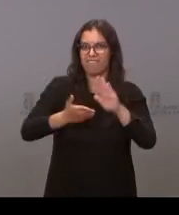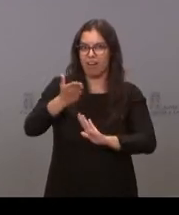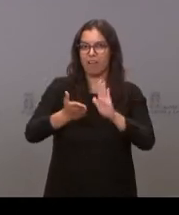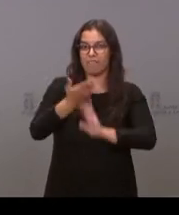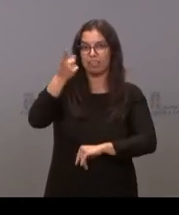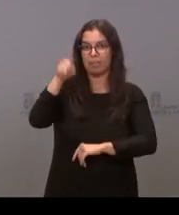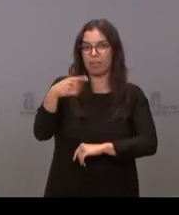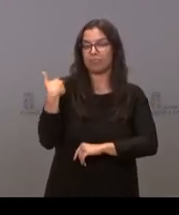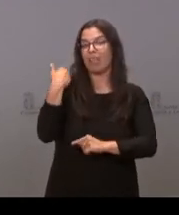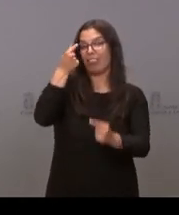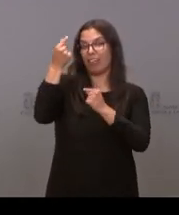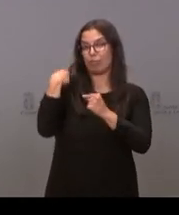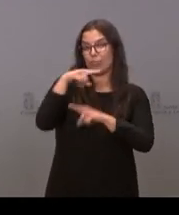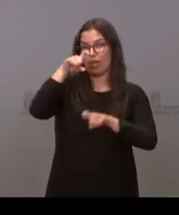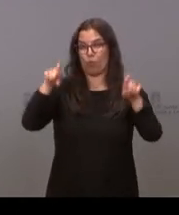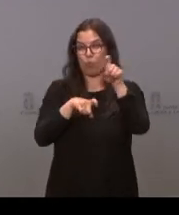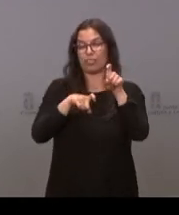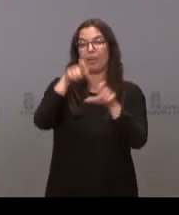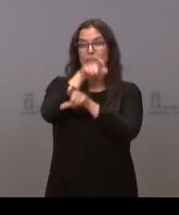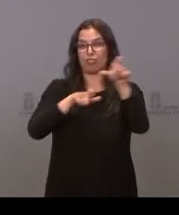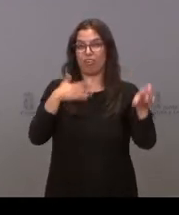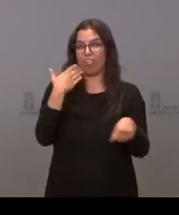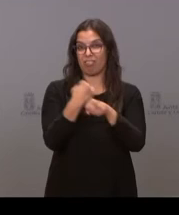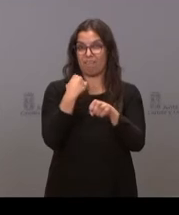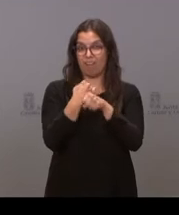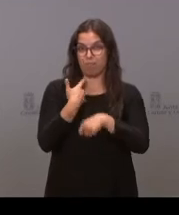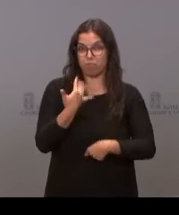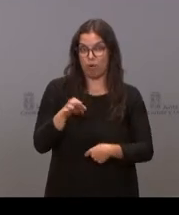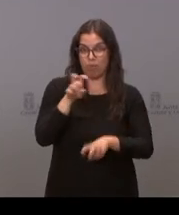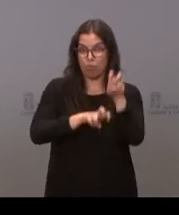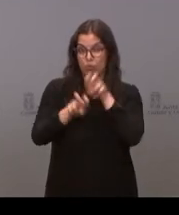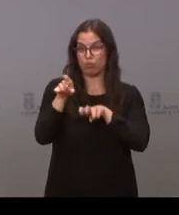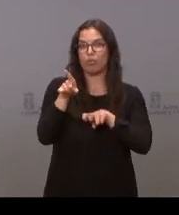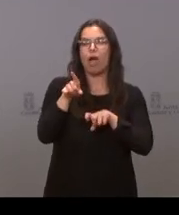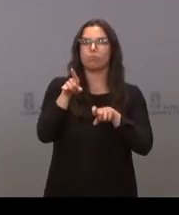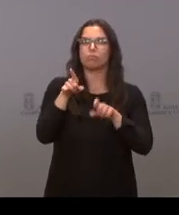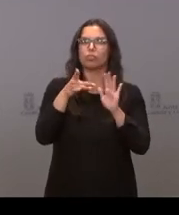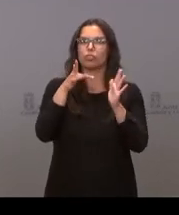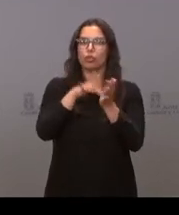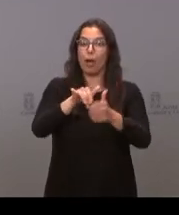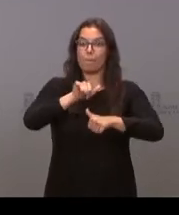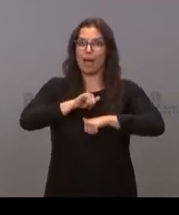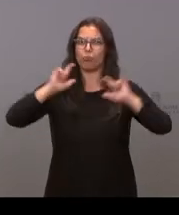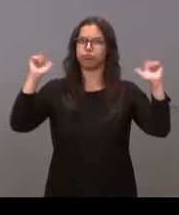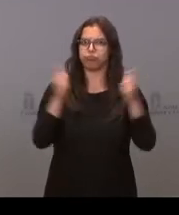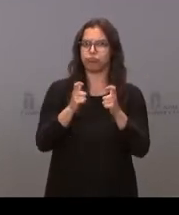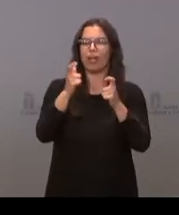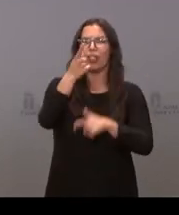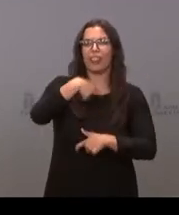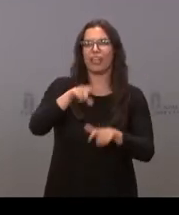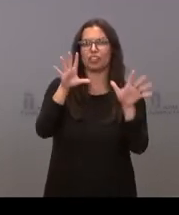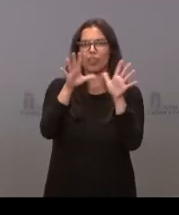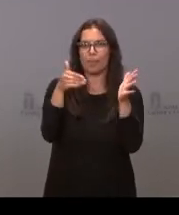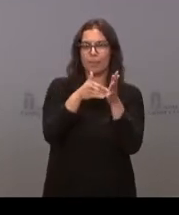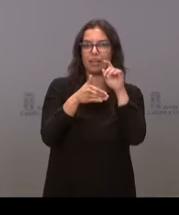datos de la EPA, con una bajada en 110.000 personas en el número de parados y